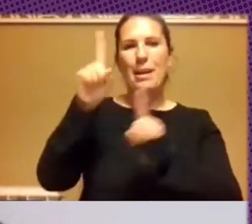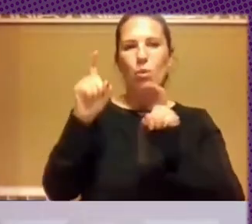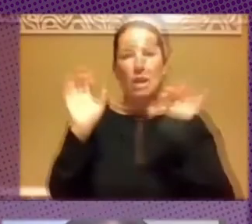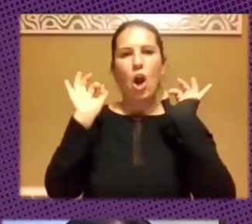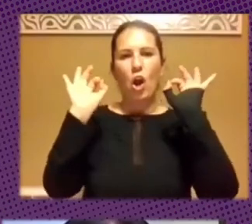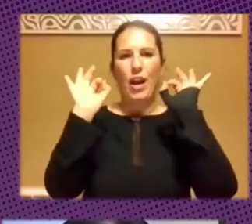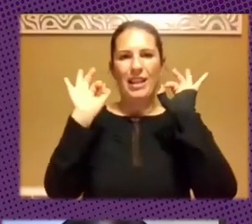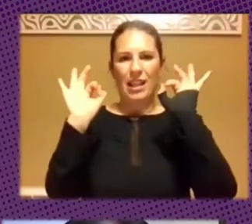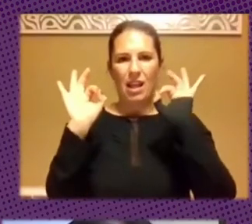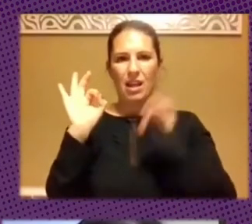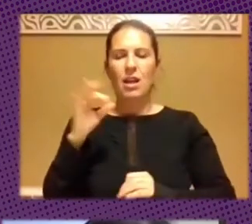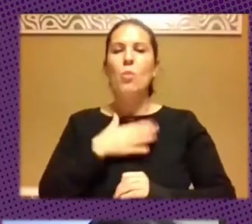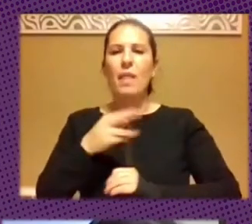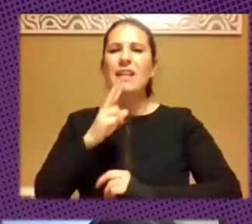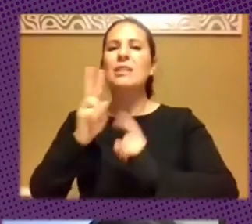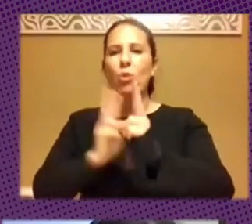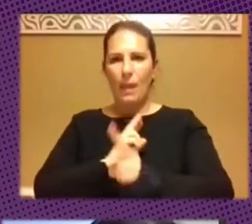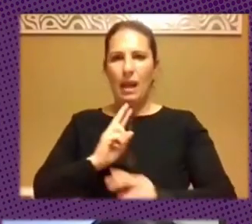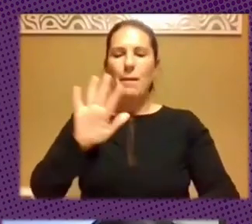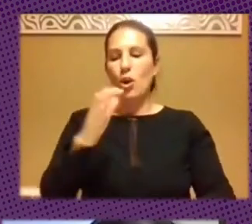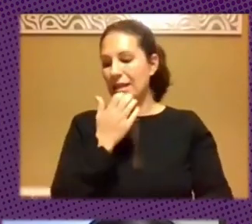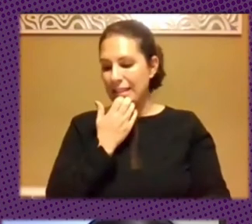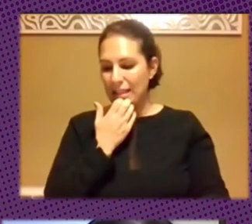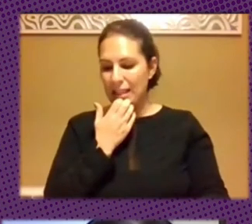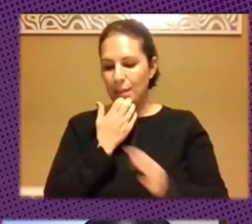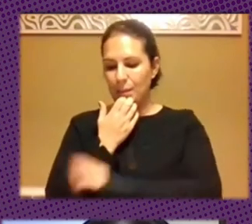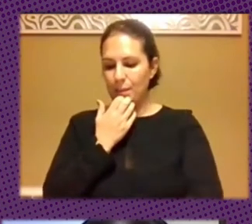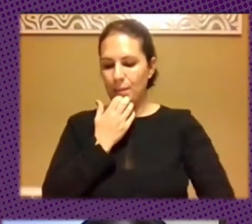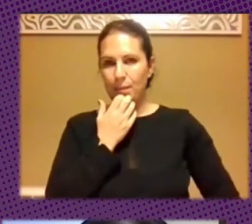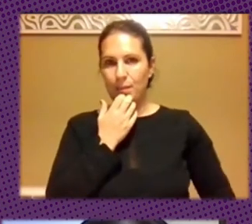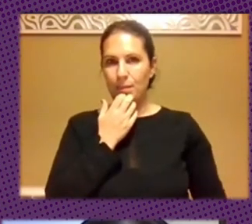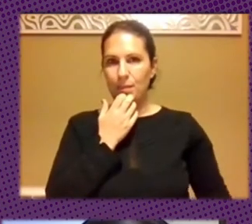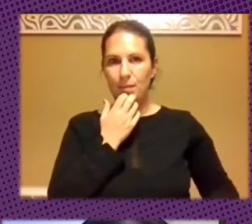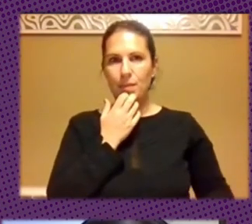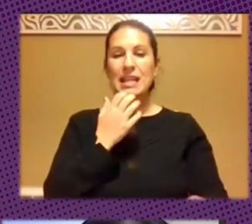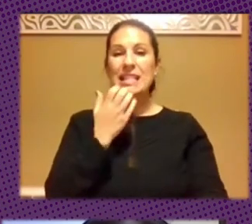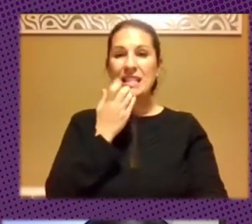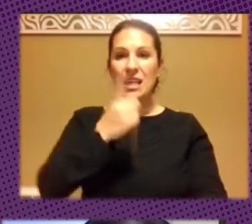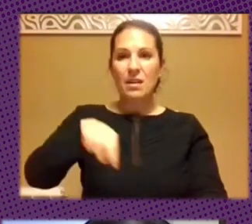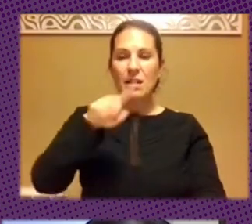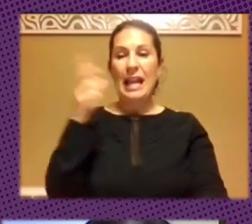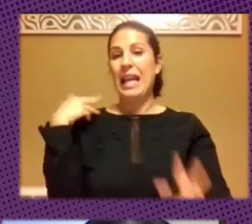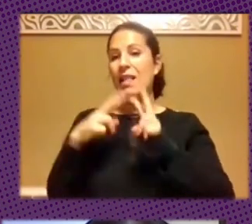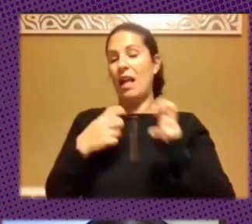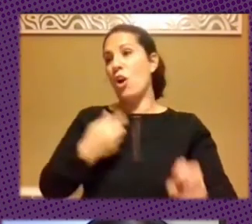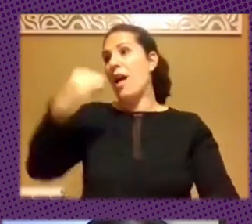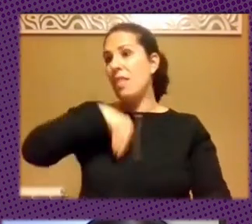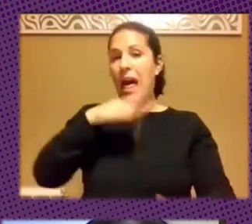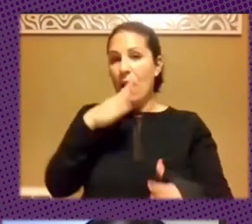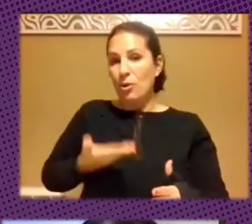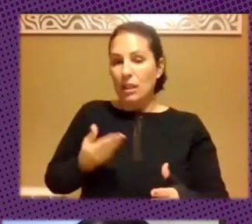en la cual pueden responder pero si hay algo que se que se dejó en la parte inicial que creen que es importante también lo puedo comentar